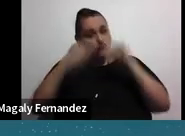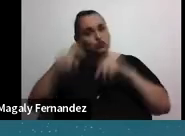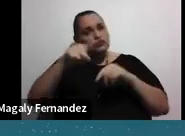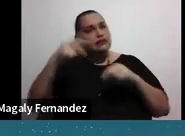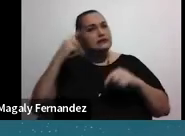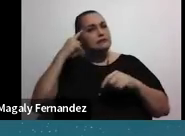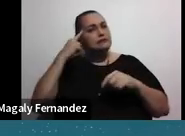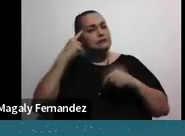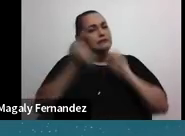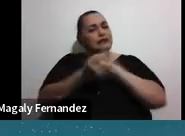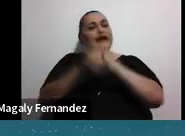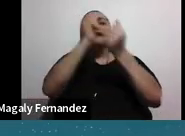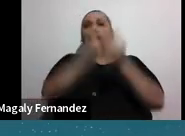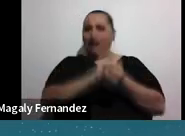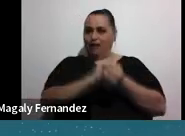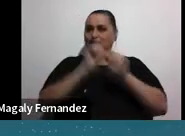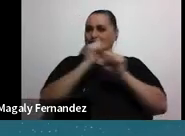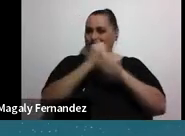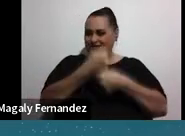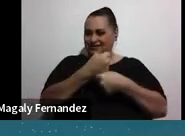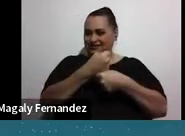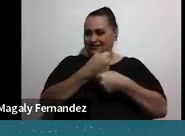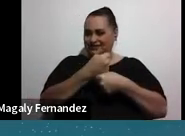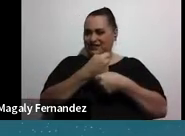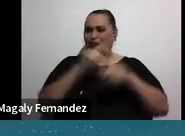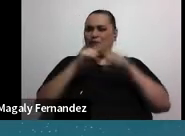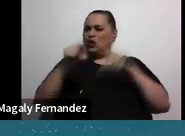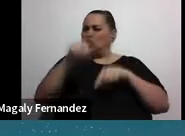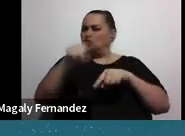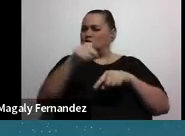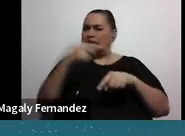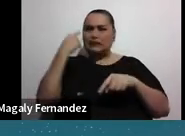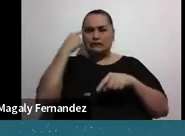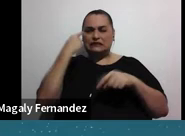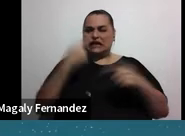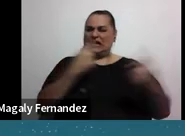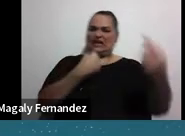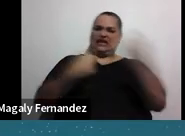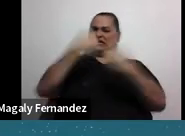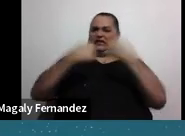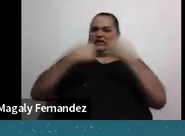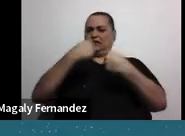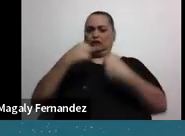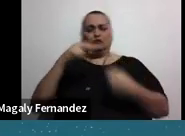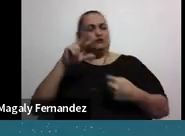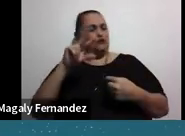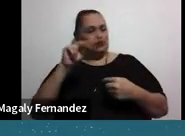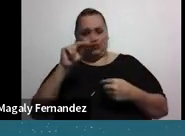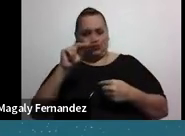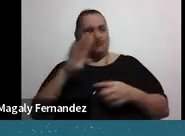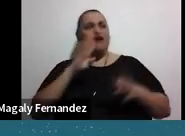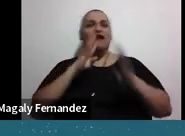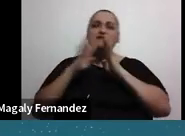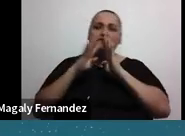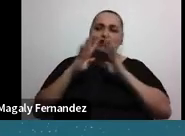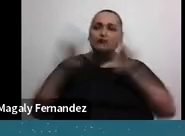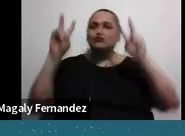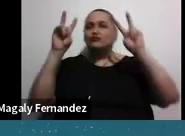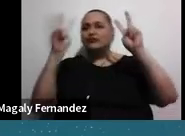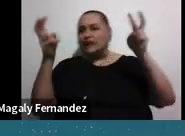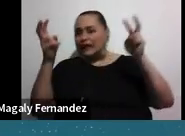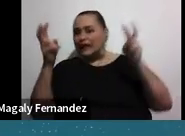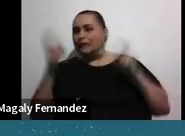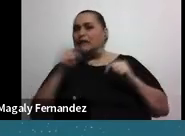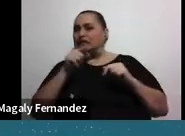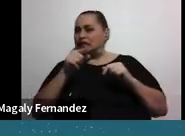Pero sobre todo lo que quiero es que no se critiquen con lo que van a empezar a revisar hoy. Vamos a hablar de ciertas cosas, vamos a ver, uy, mira, que esto está